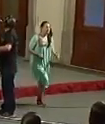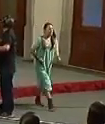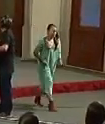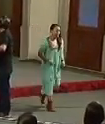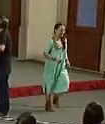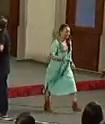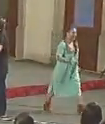gracias gracias